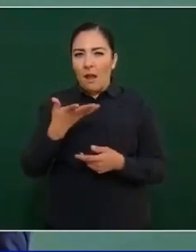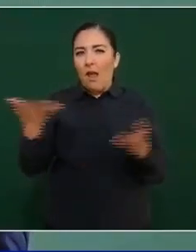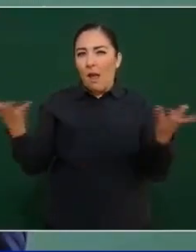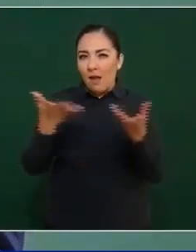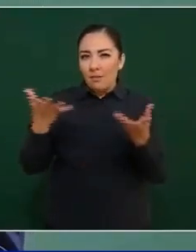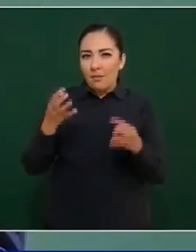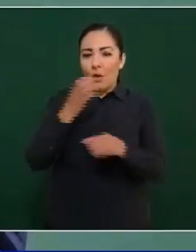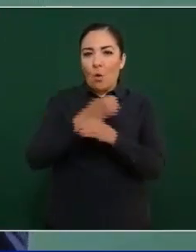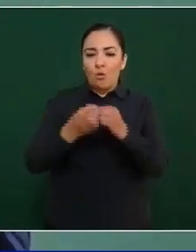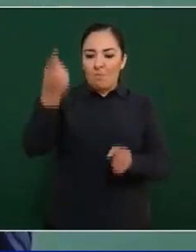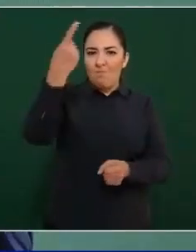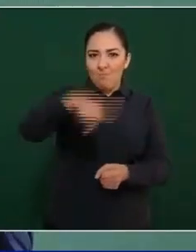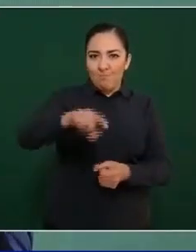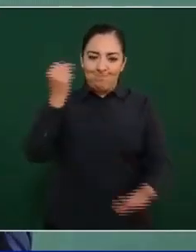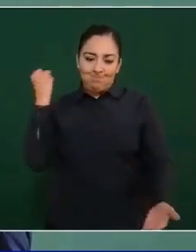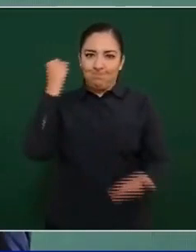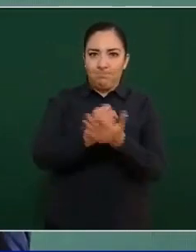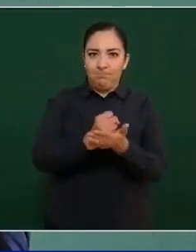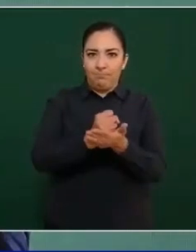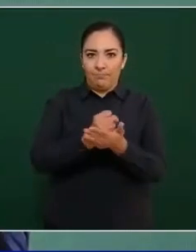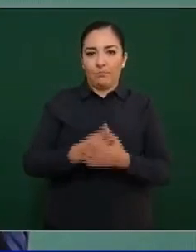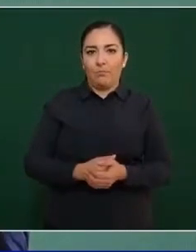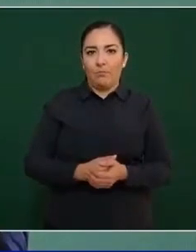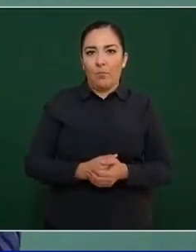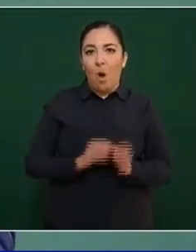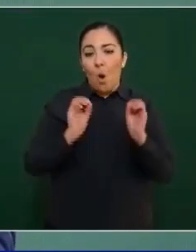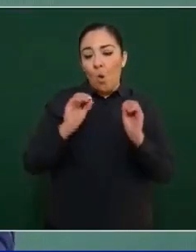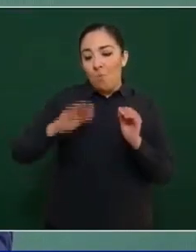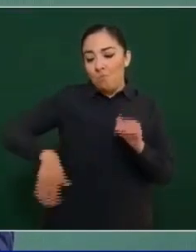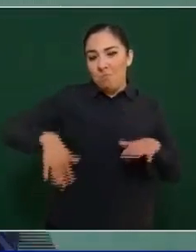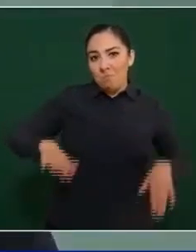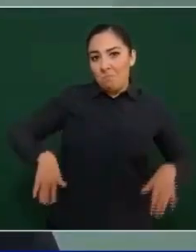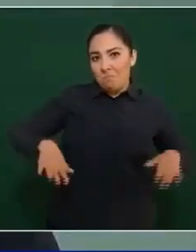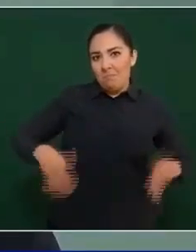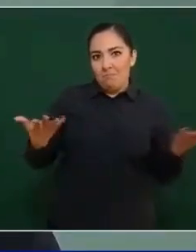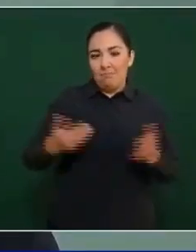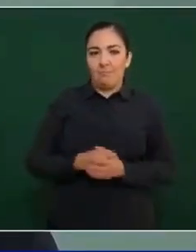autoritaria o cobarde, vil.